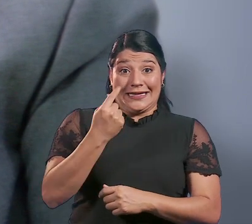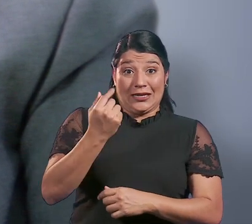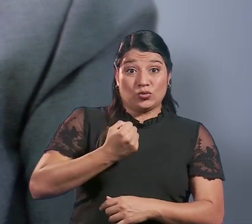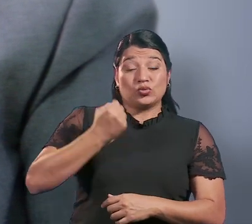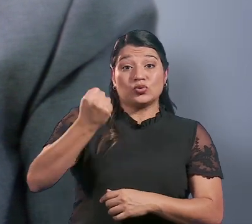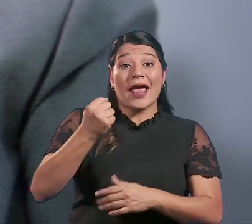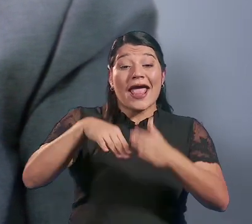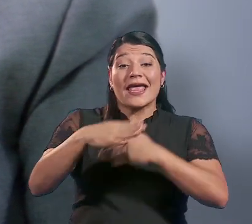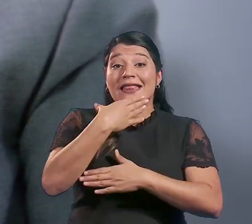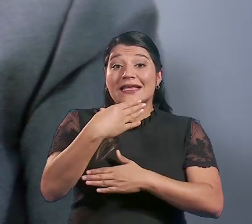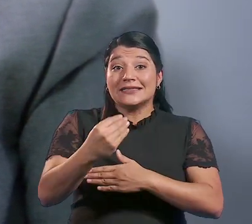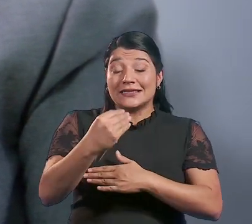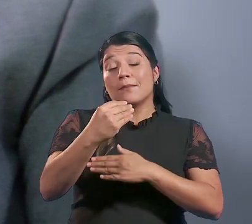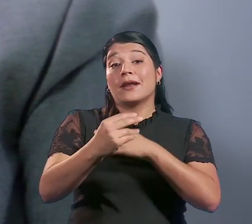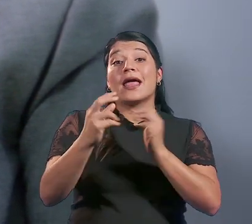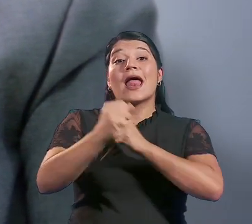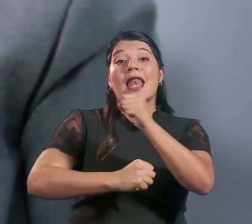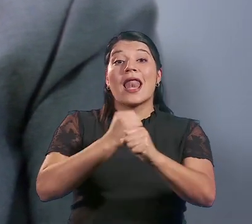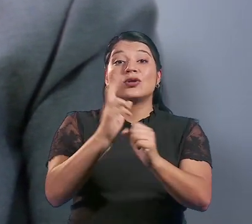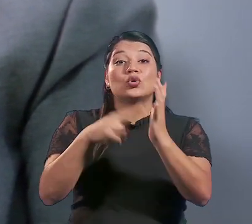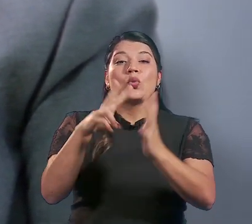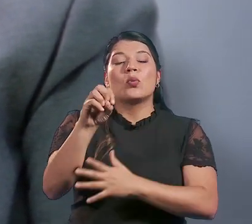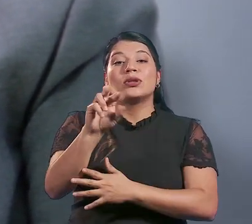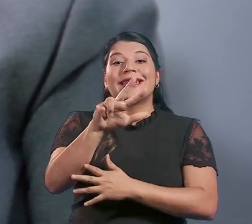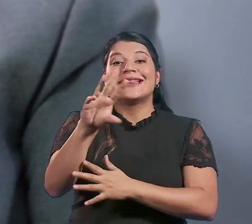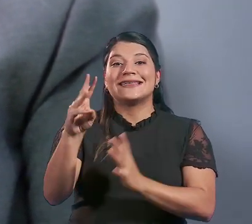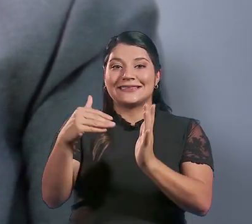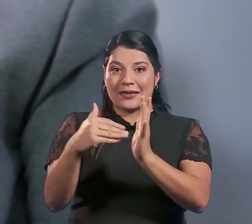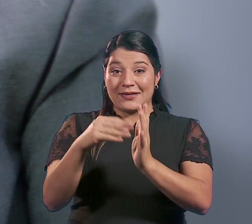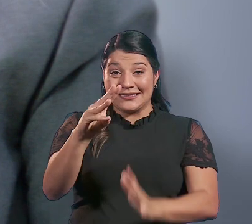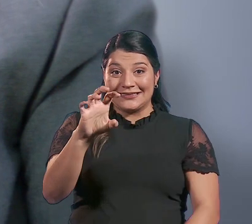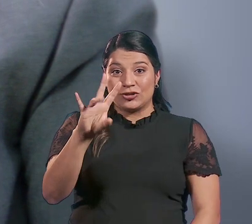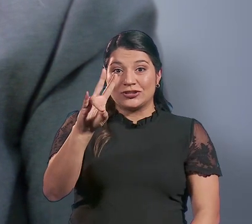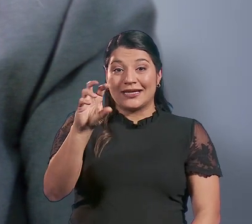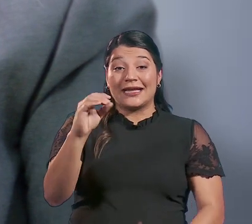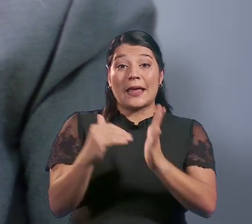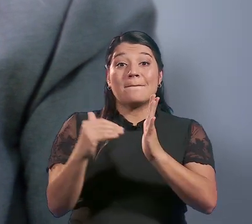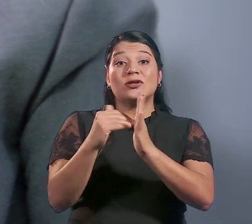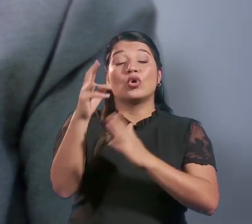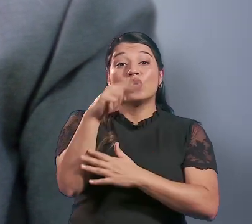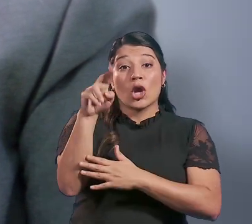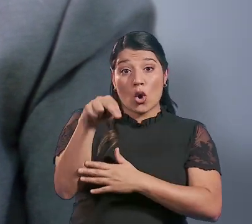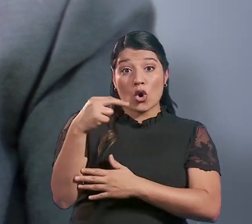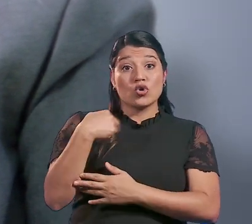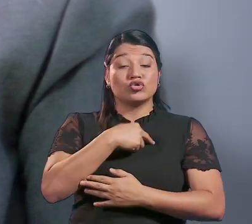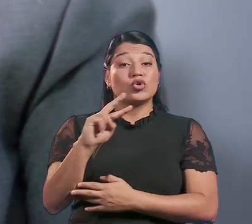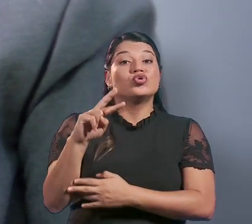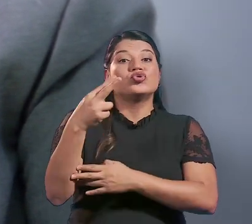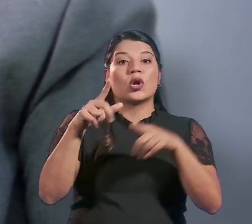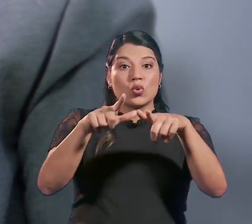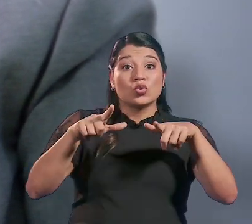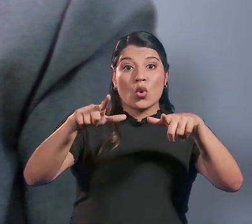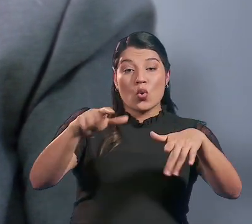puesto ascendió al cierre de diciembre de 2020 a 36.670 millones de colones, ubicándonos en el segundo lugar